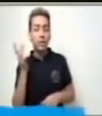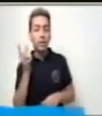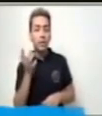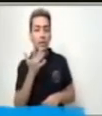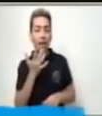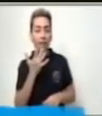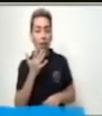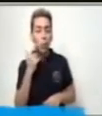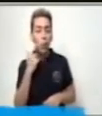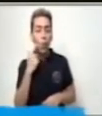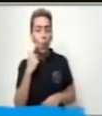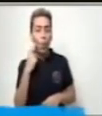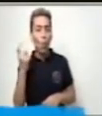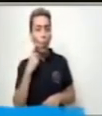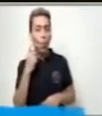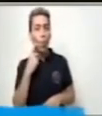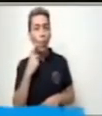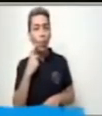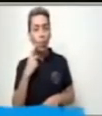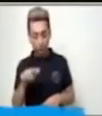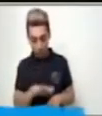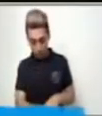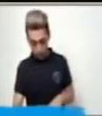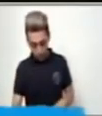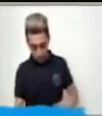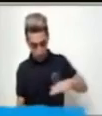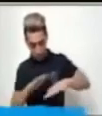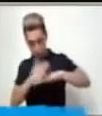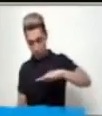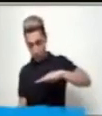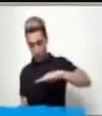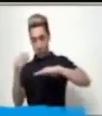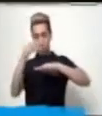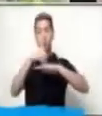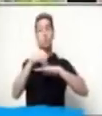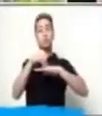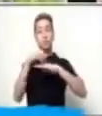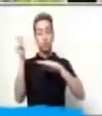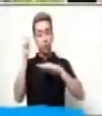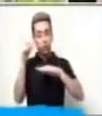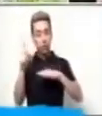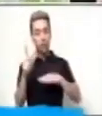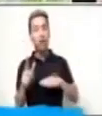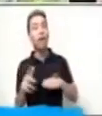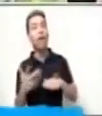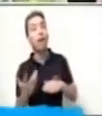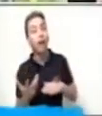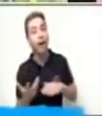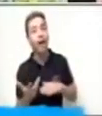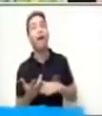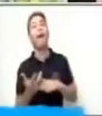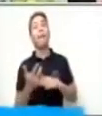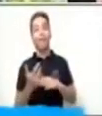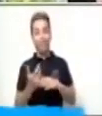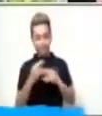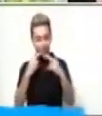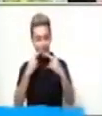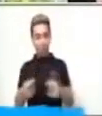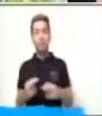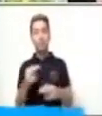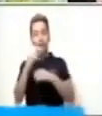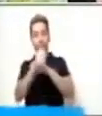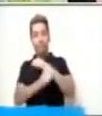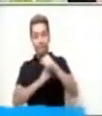doy la sorpresa. ¿Quién soy? Muy bien. La fresa es